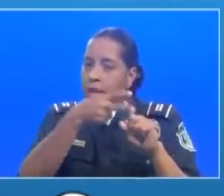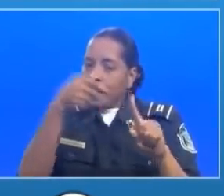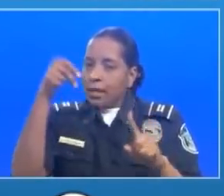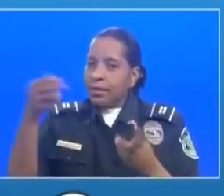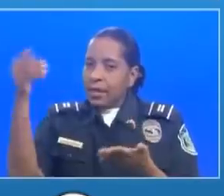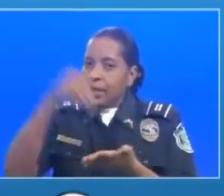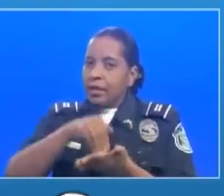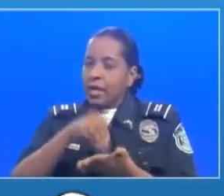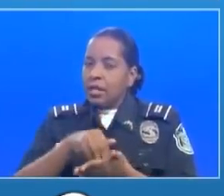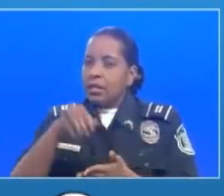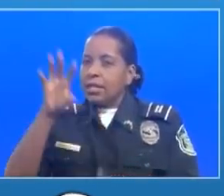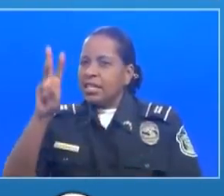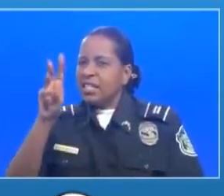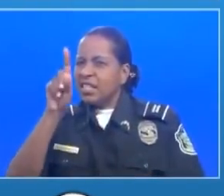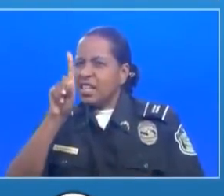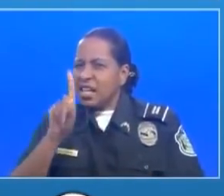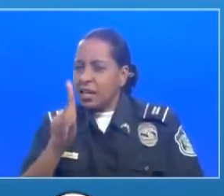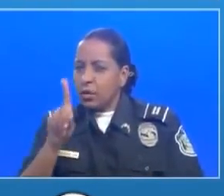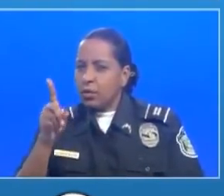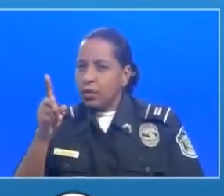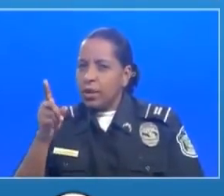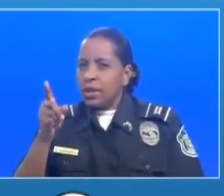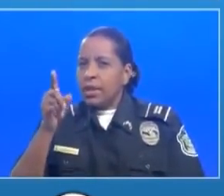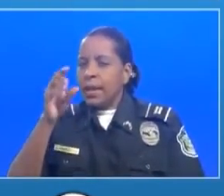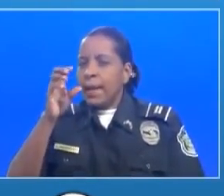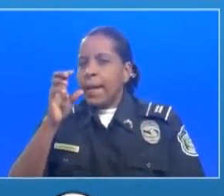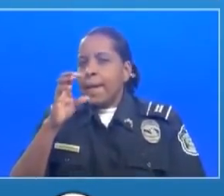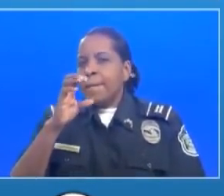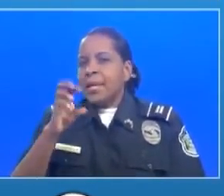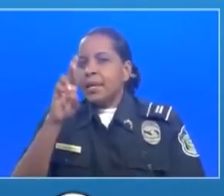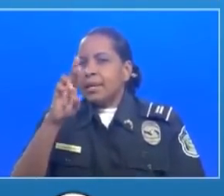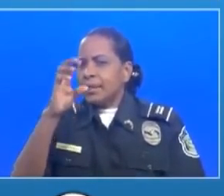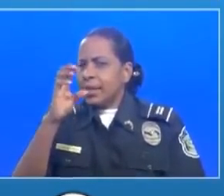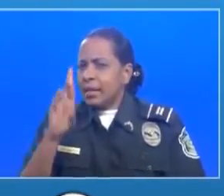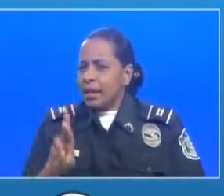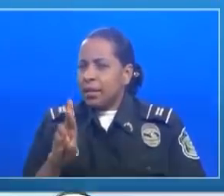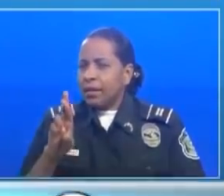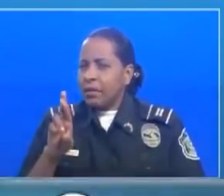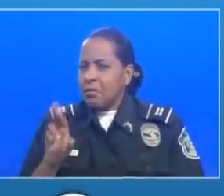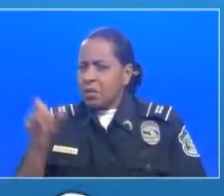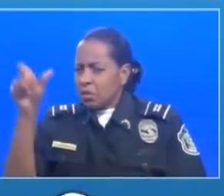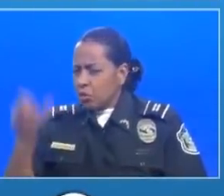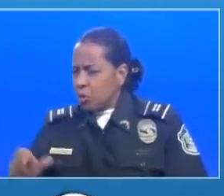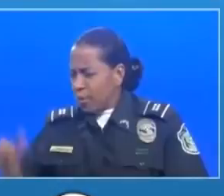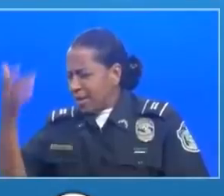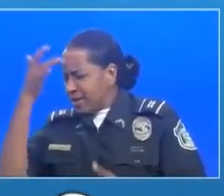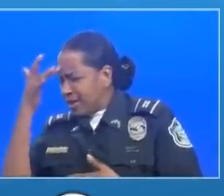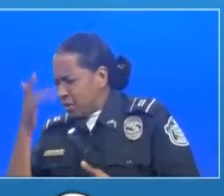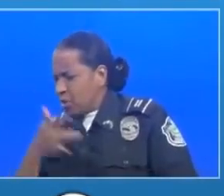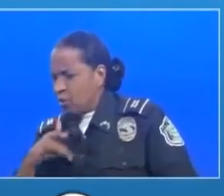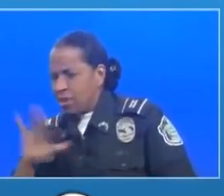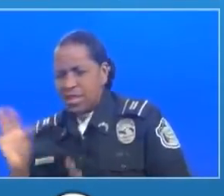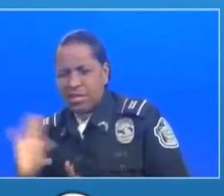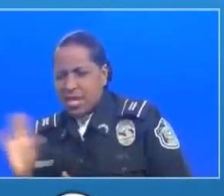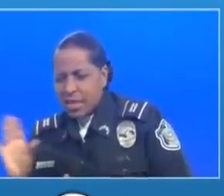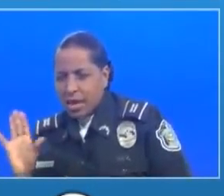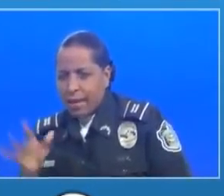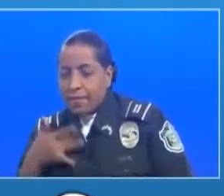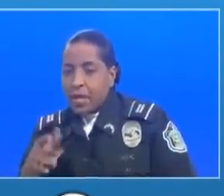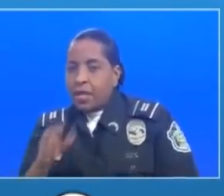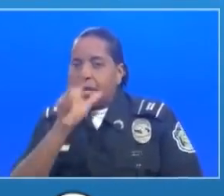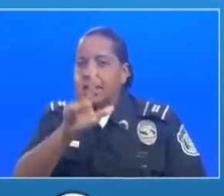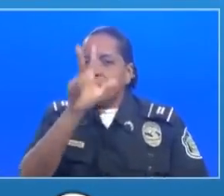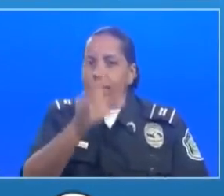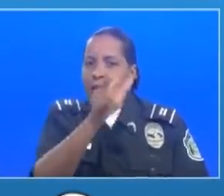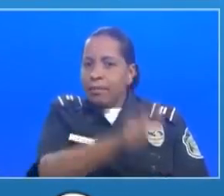noches. Hemos tomado 61 muestras de PCR a pacientes asintomáticos para así evaluar su egreso y 33